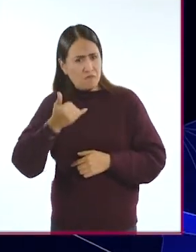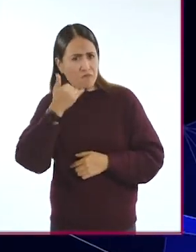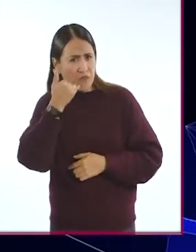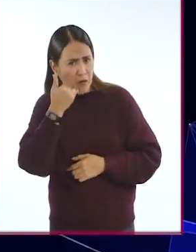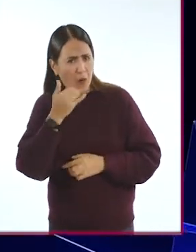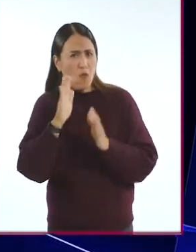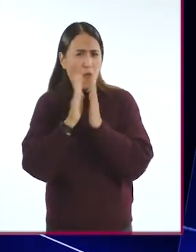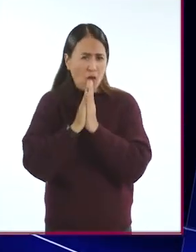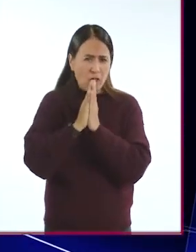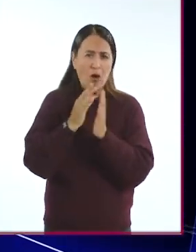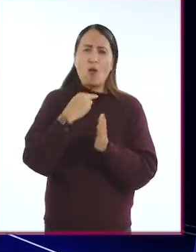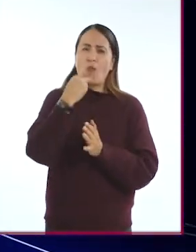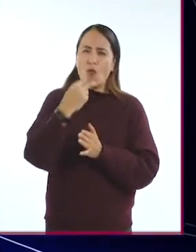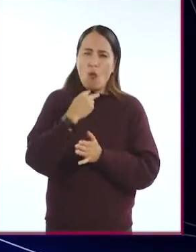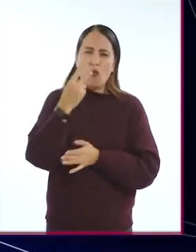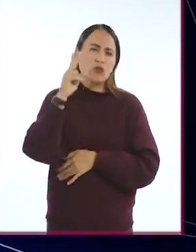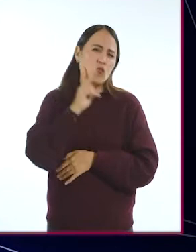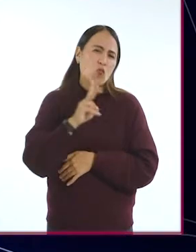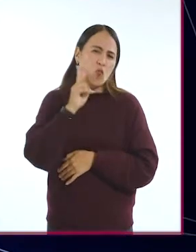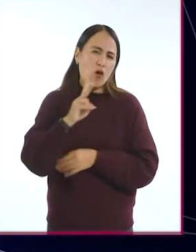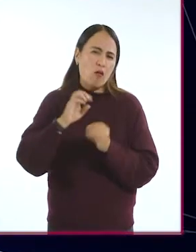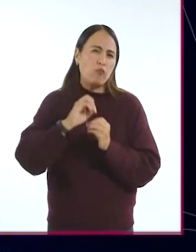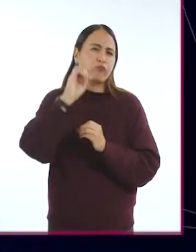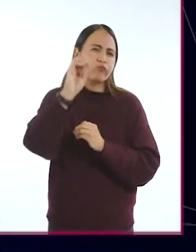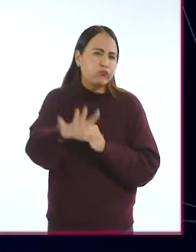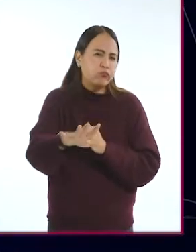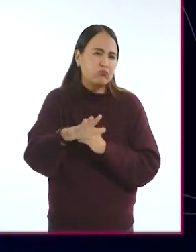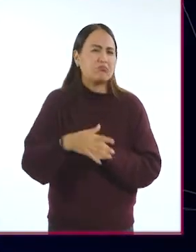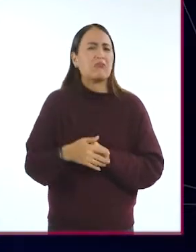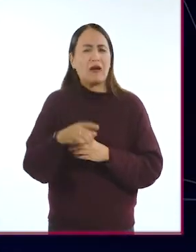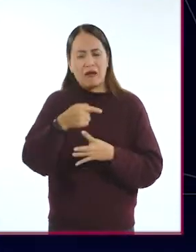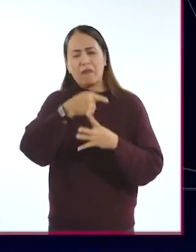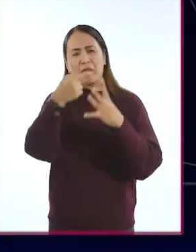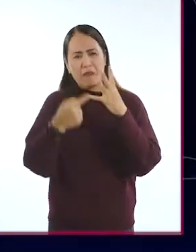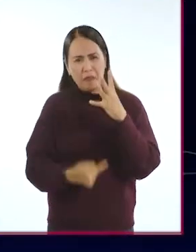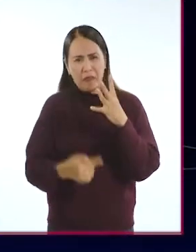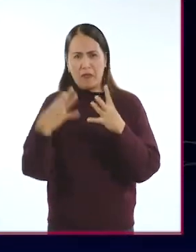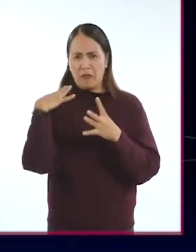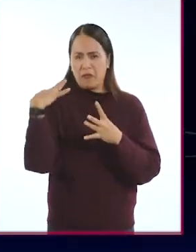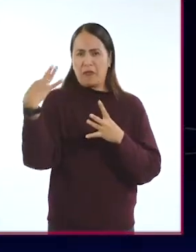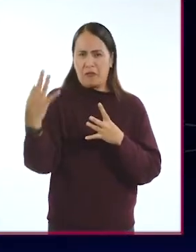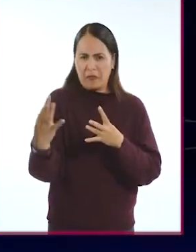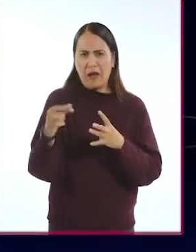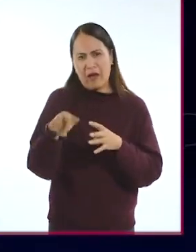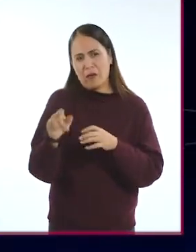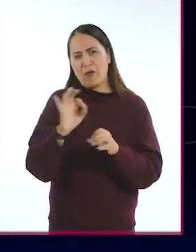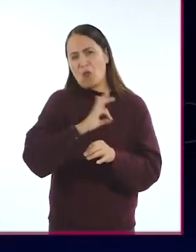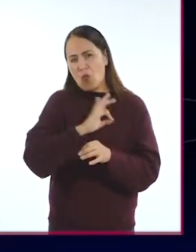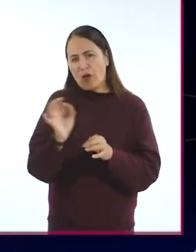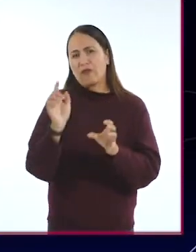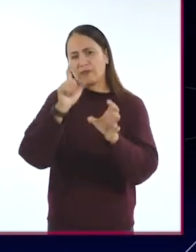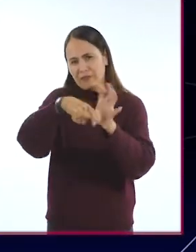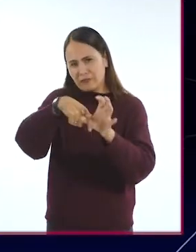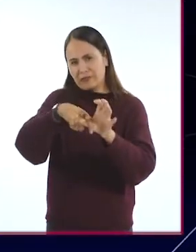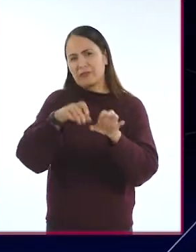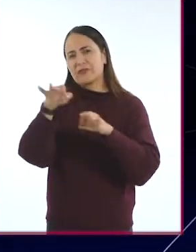para ver si les mando muestras de ello justamente y salen muchas posibilidades, hay muchas posibilidades de contratación, es decir, de